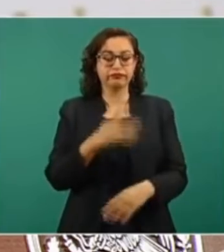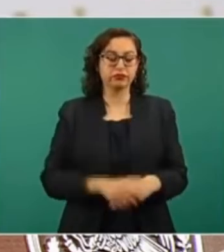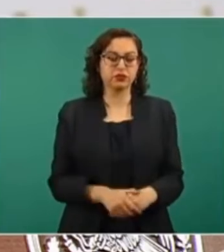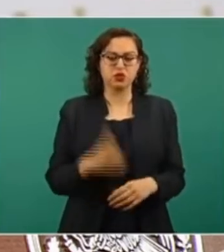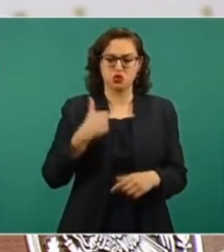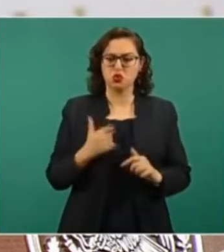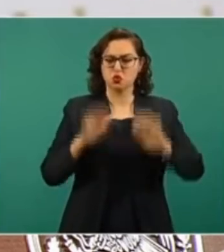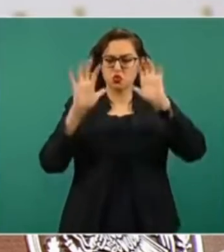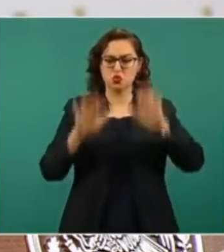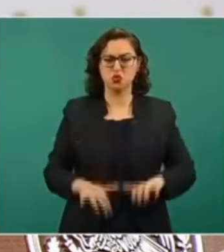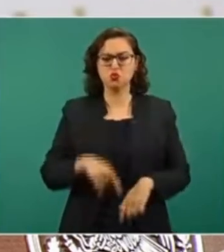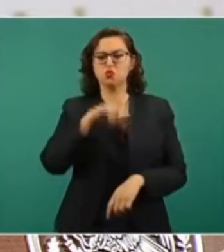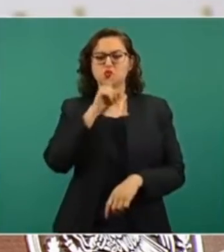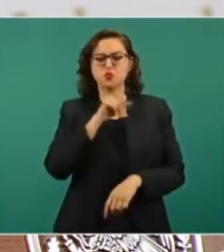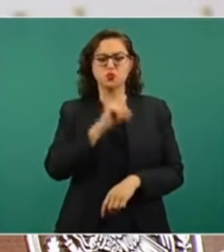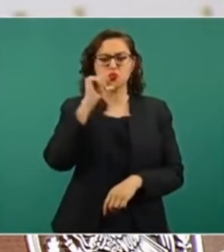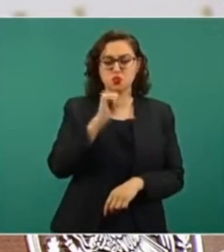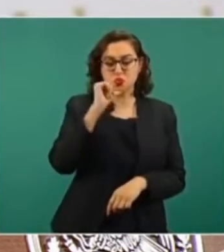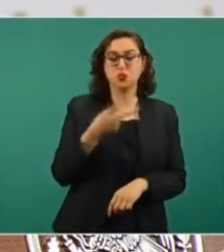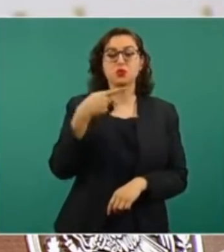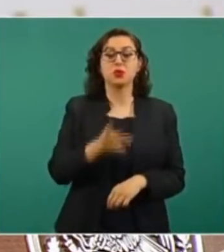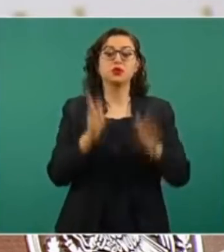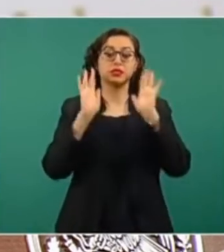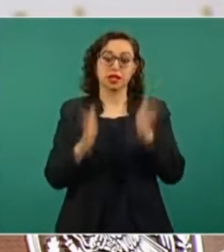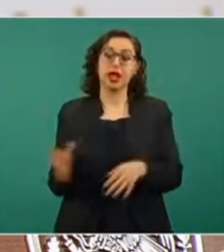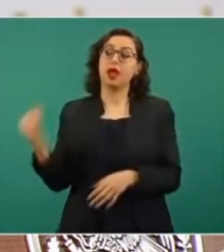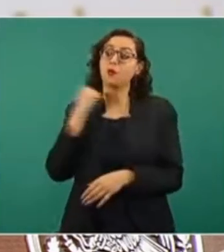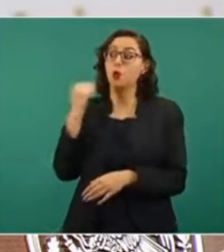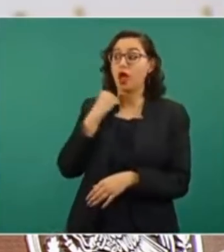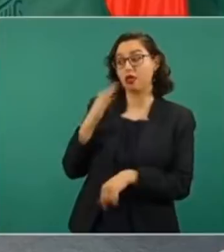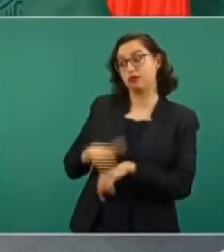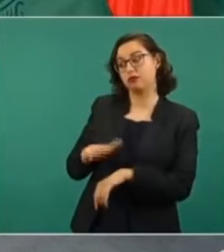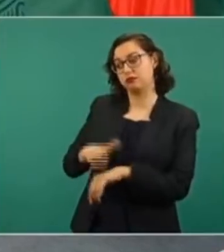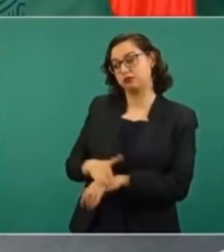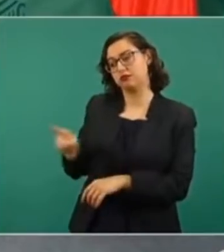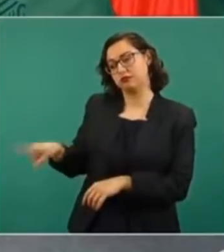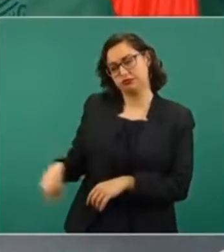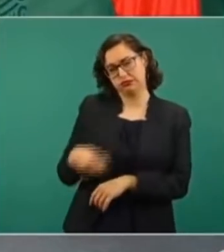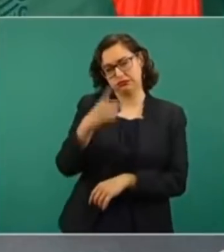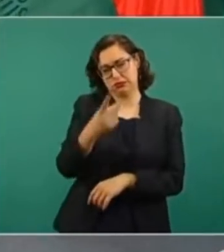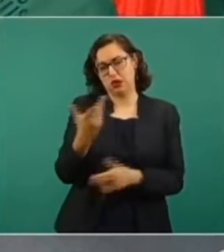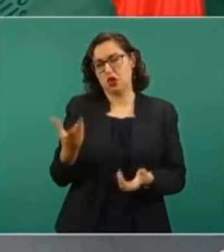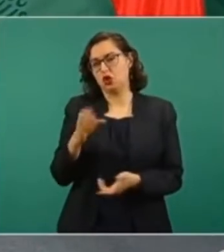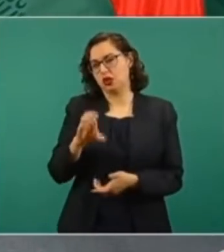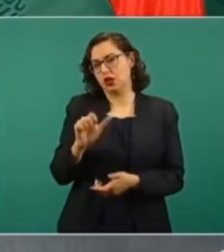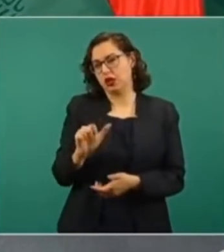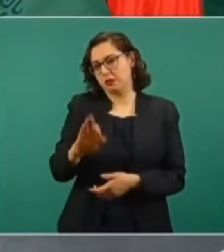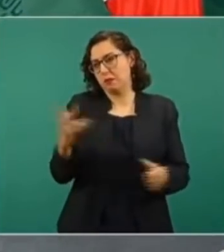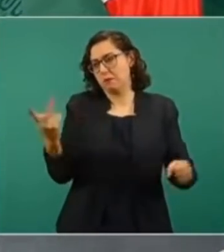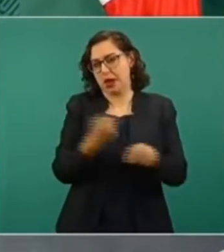al consejero jurídico que tratara el tema con el Consejo de la Judicatura.